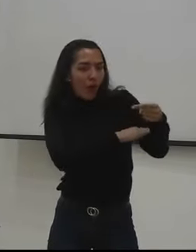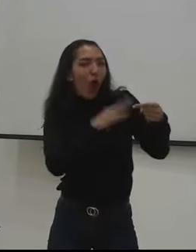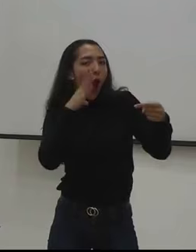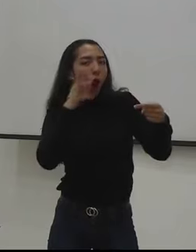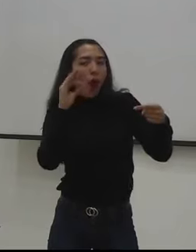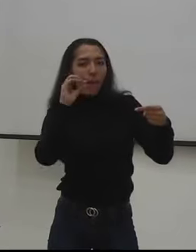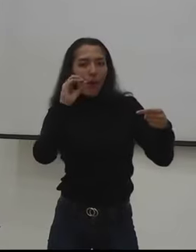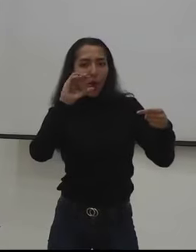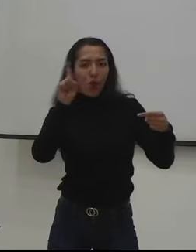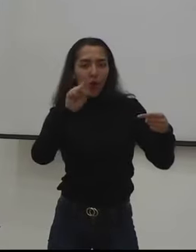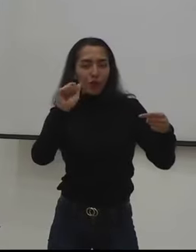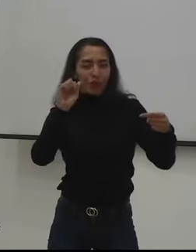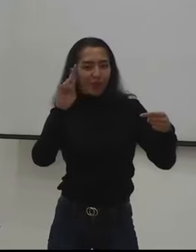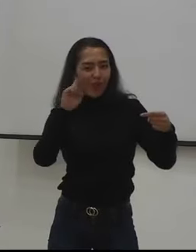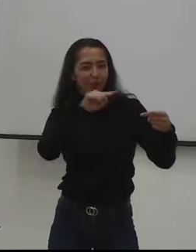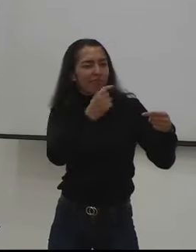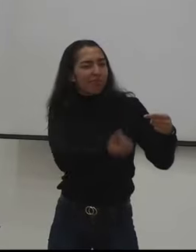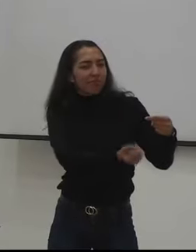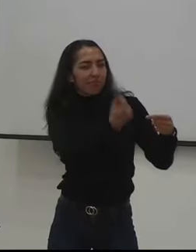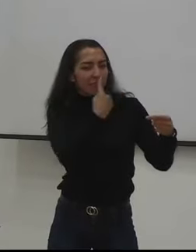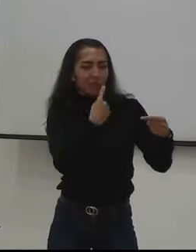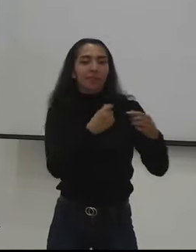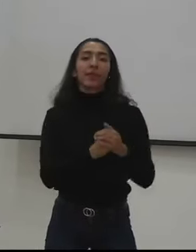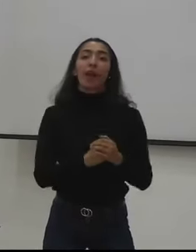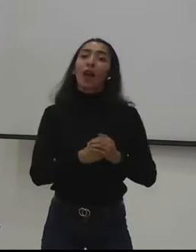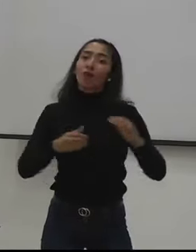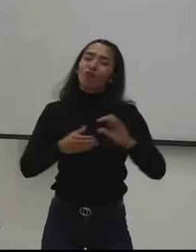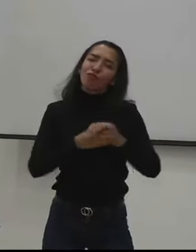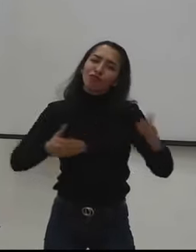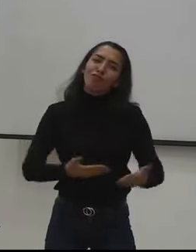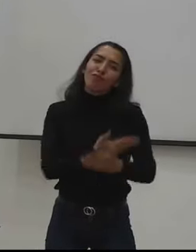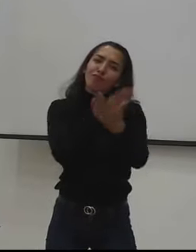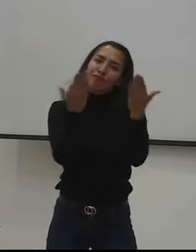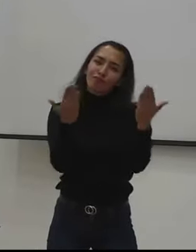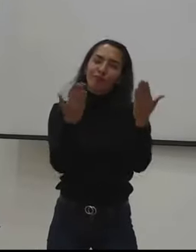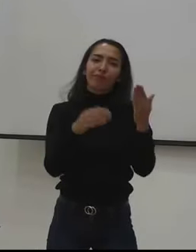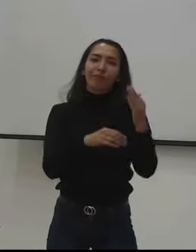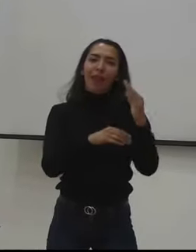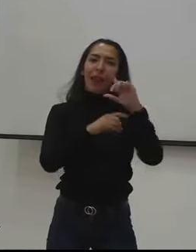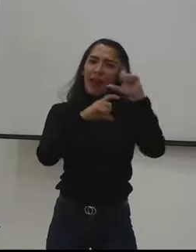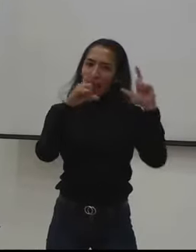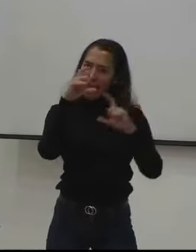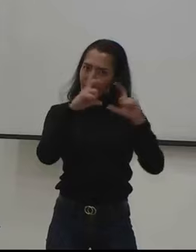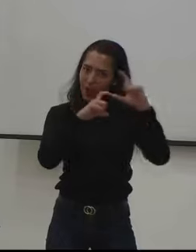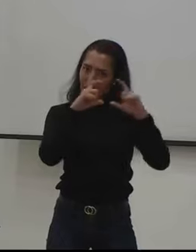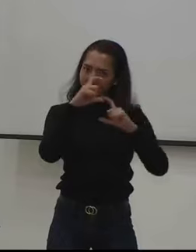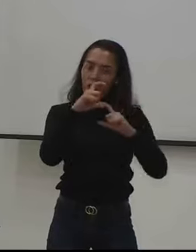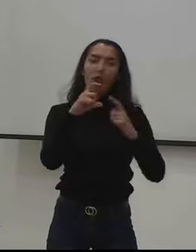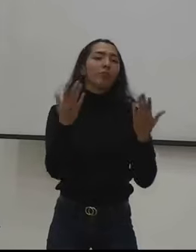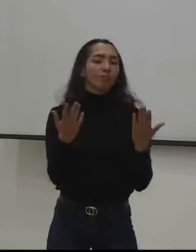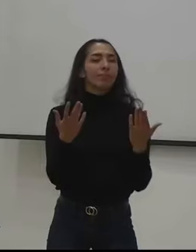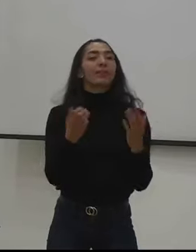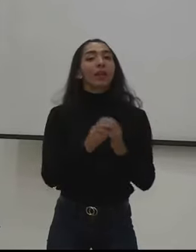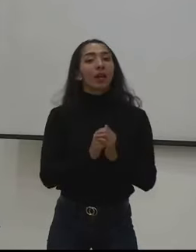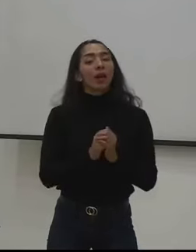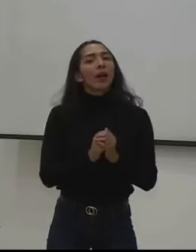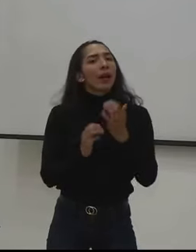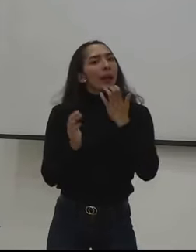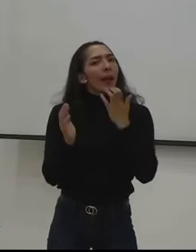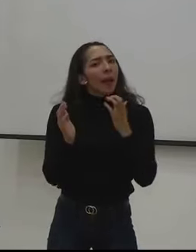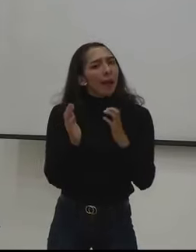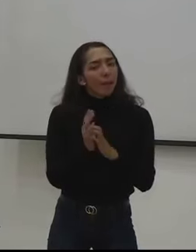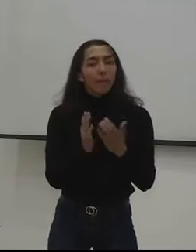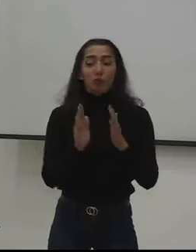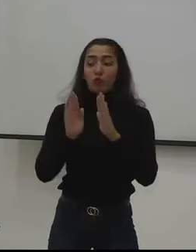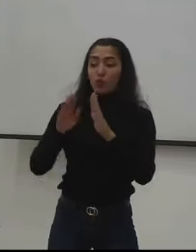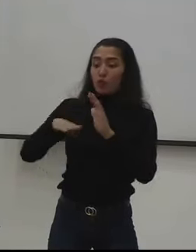oscar david arango fajardo nos pregunta lo siguiente saludos desde suárez cauca cuál sería el apoyo del ministerio del deporte para la